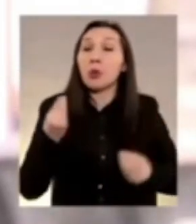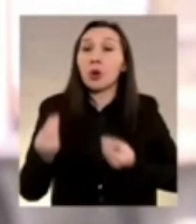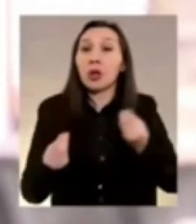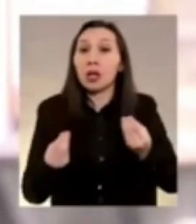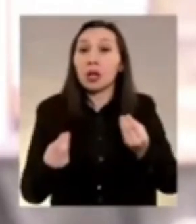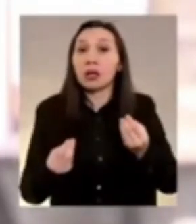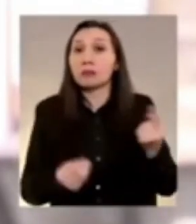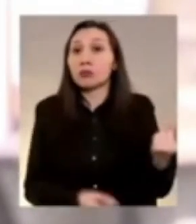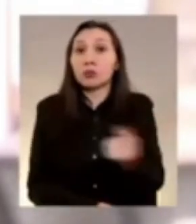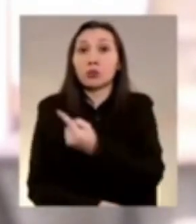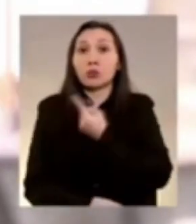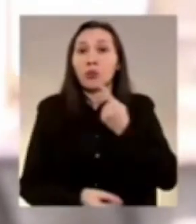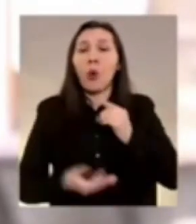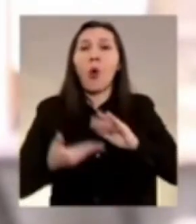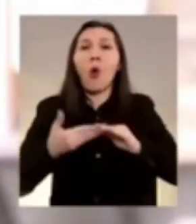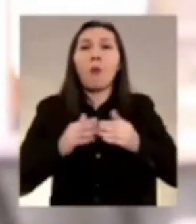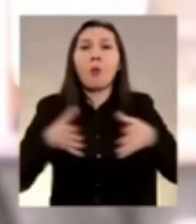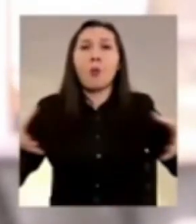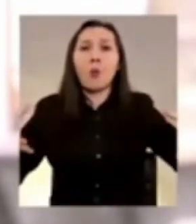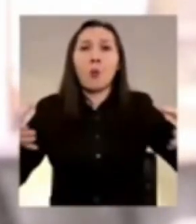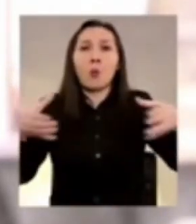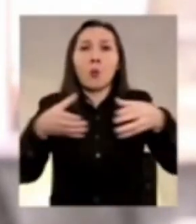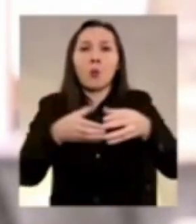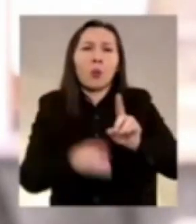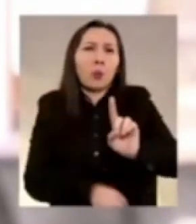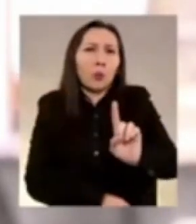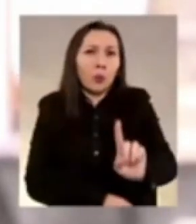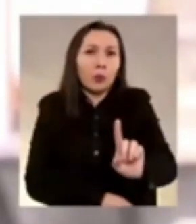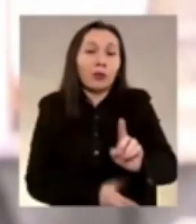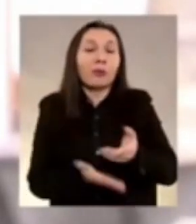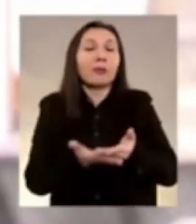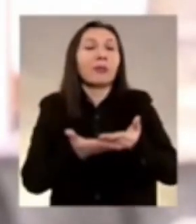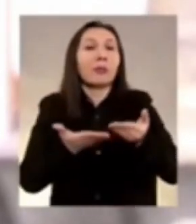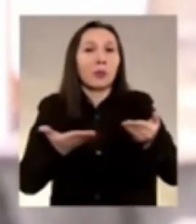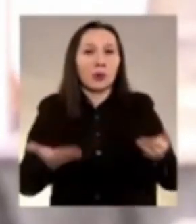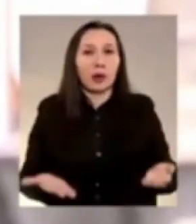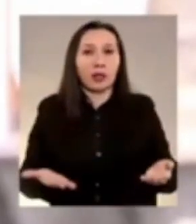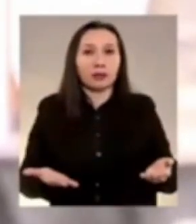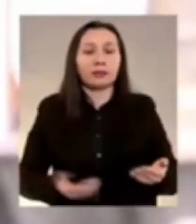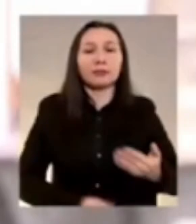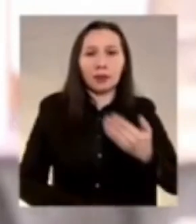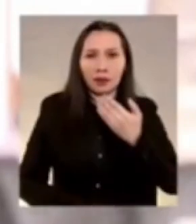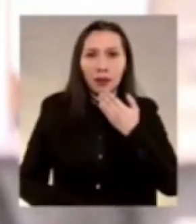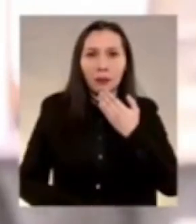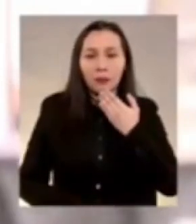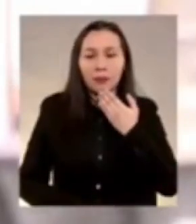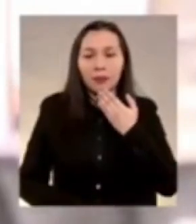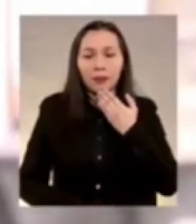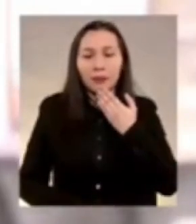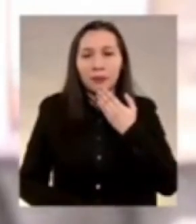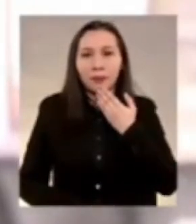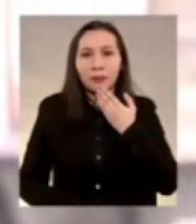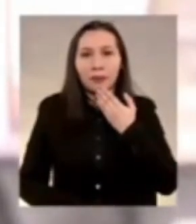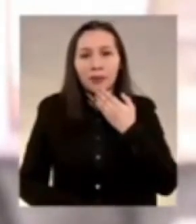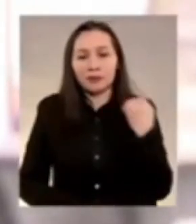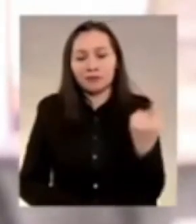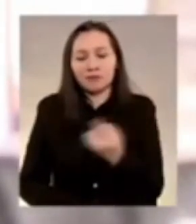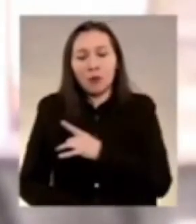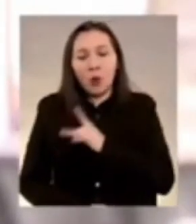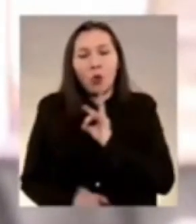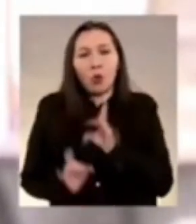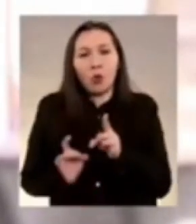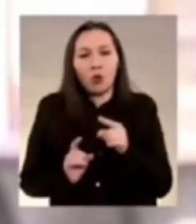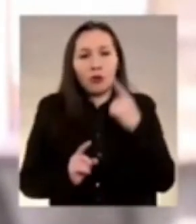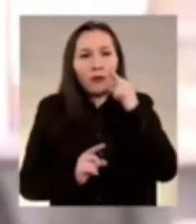del día somos una comunidad por eso también nos duele el